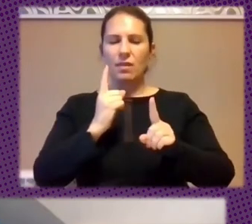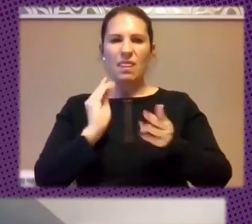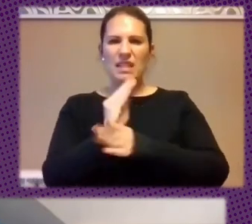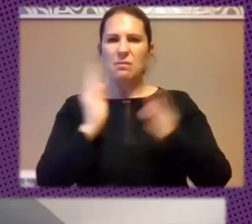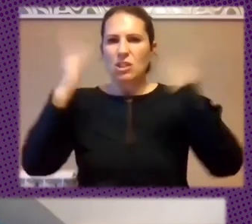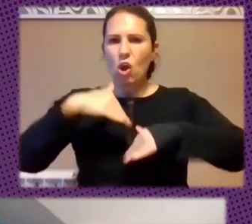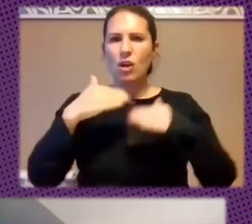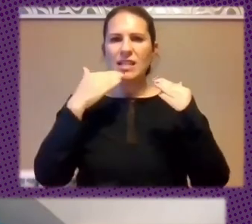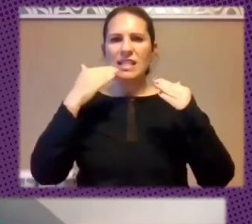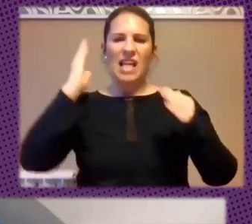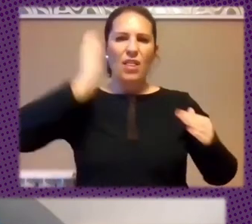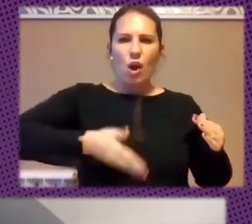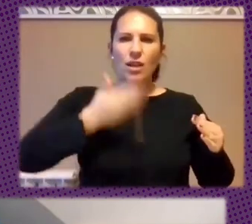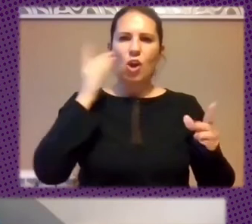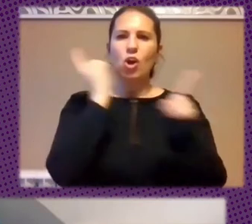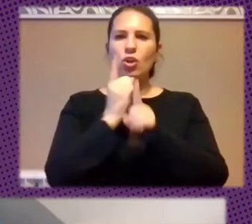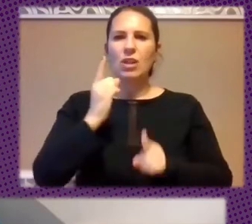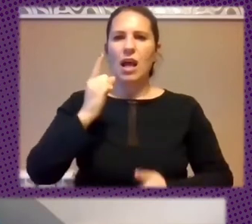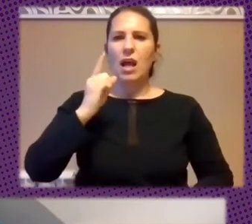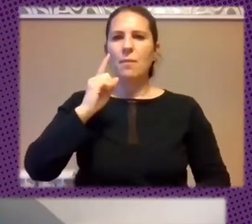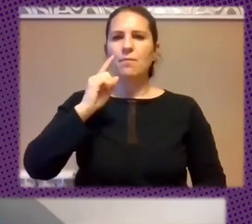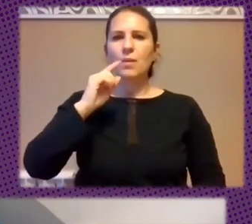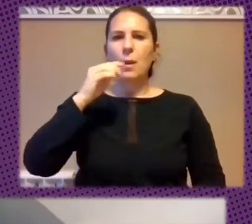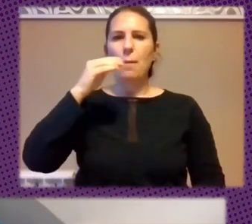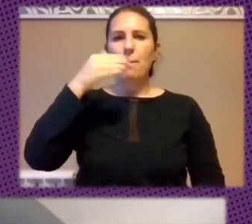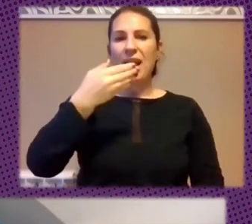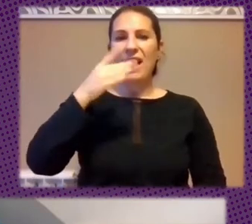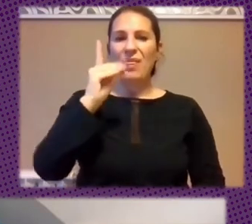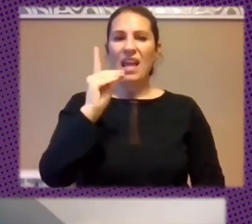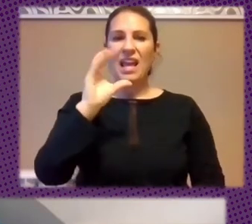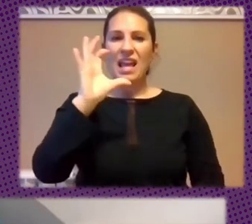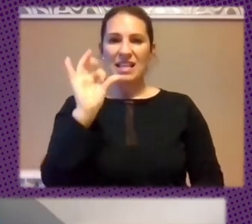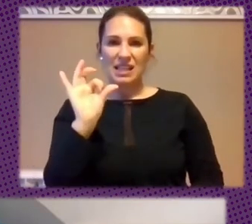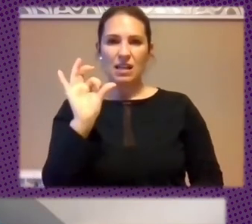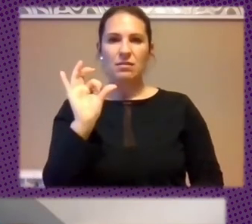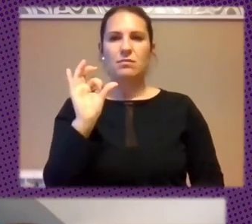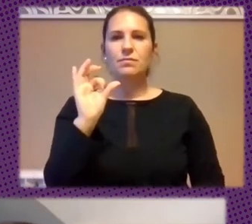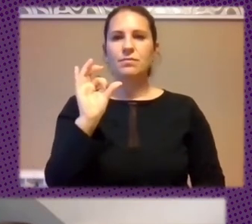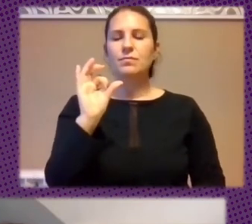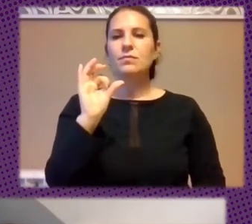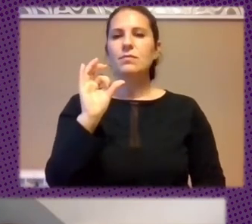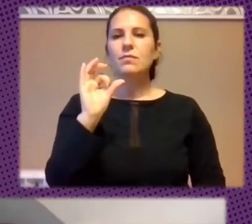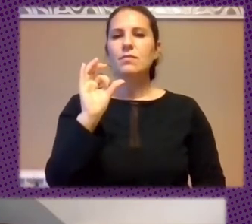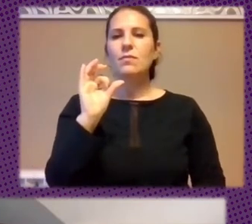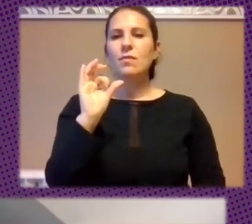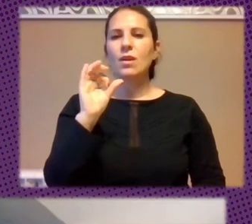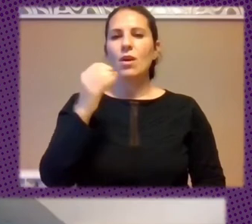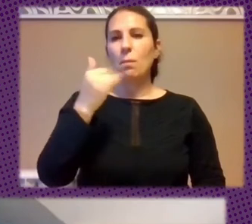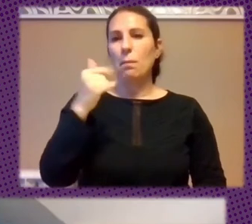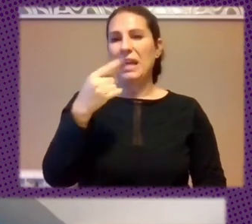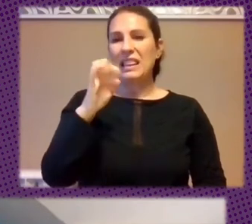Tech Este Movimiento De BDS Ha Tenido Algún Éxito Sobre Todo Cuando Vemos